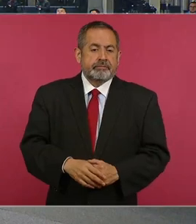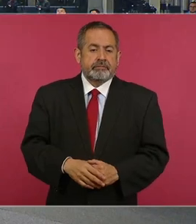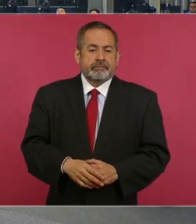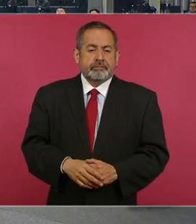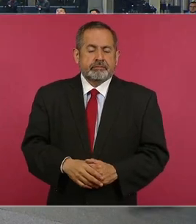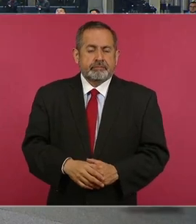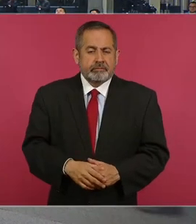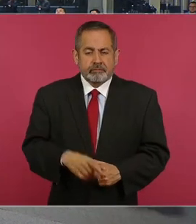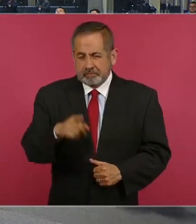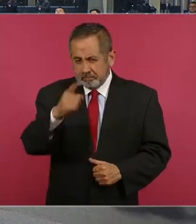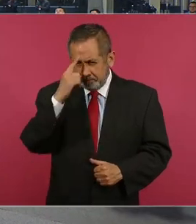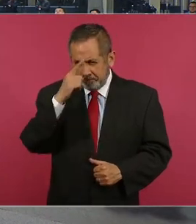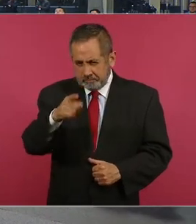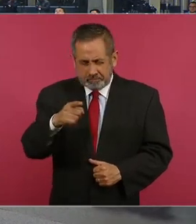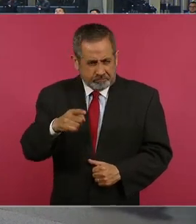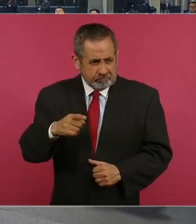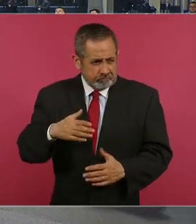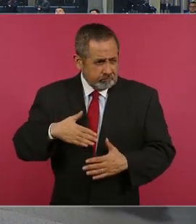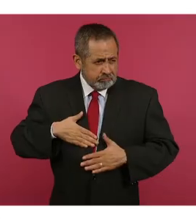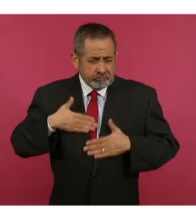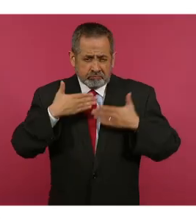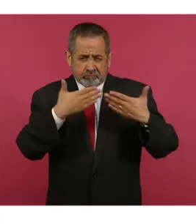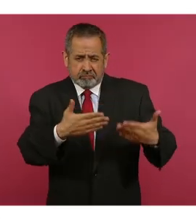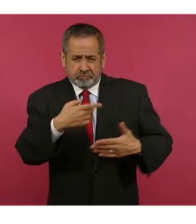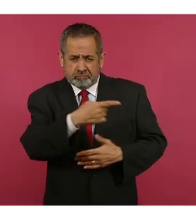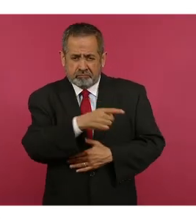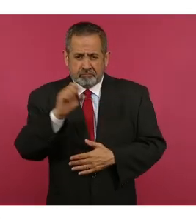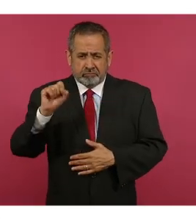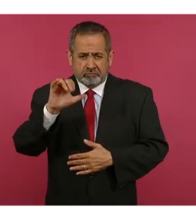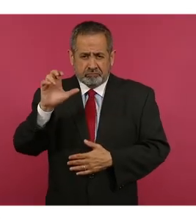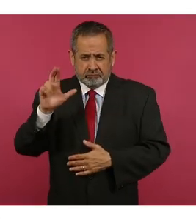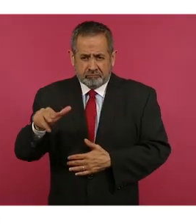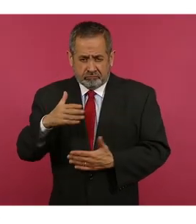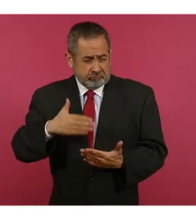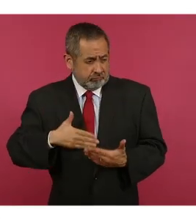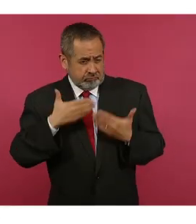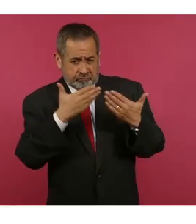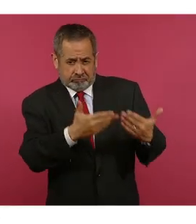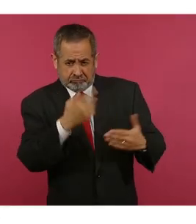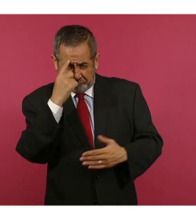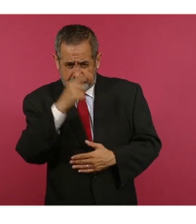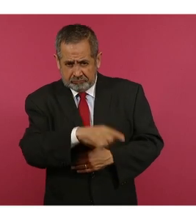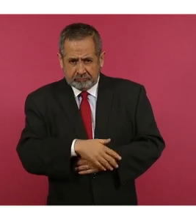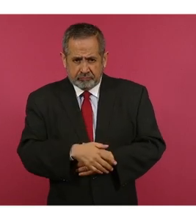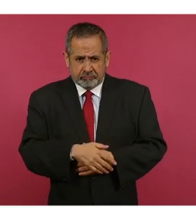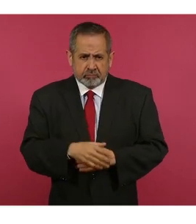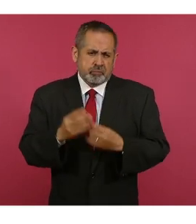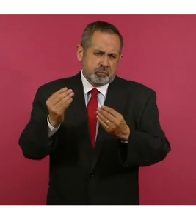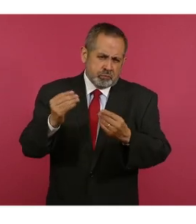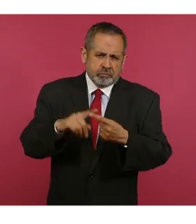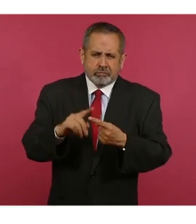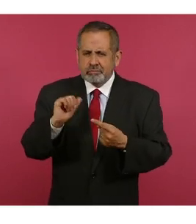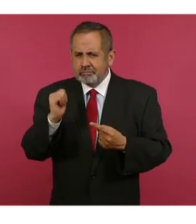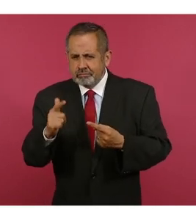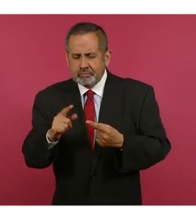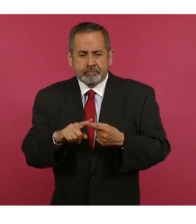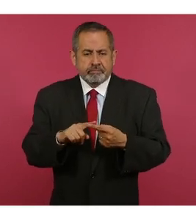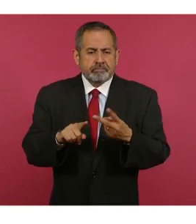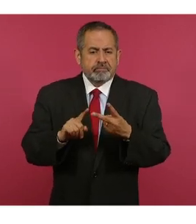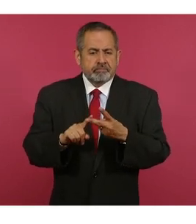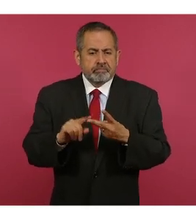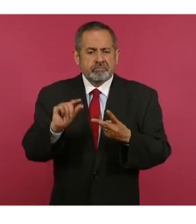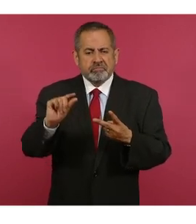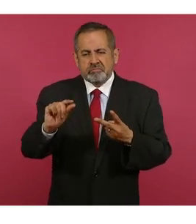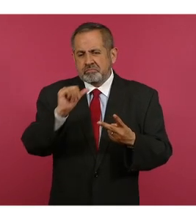¿Qué tanta confianza tiene usted en la Suprema Corte de Justicia de la Nación? Mucha, algo, poco